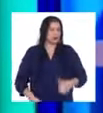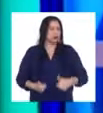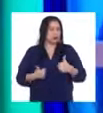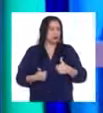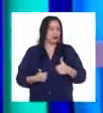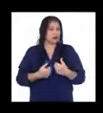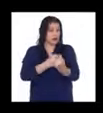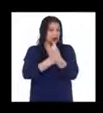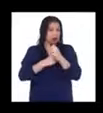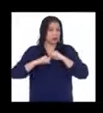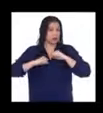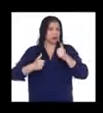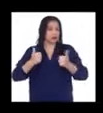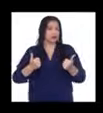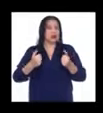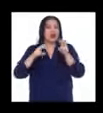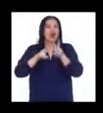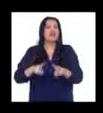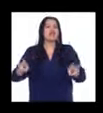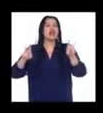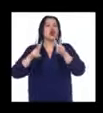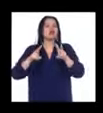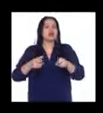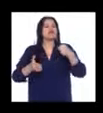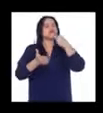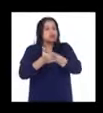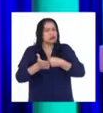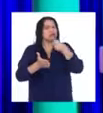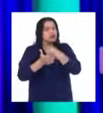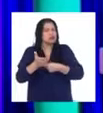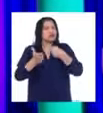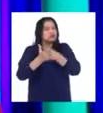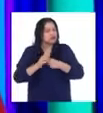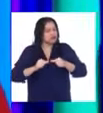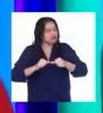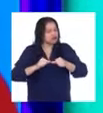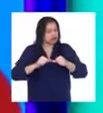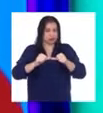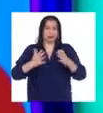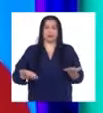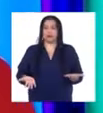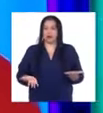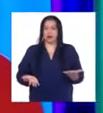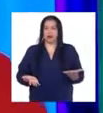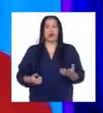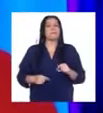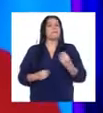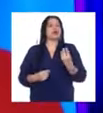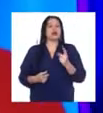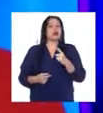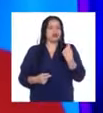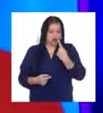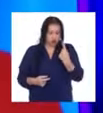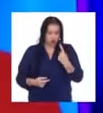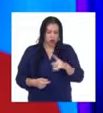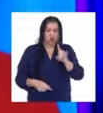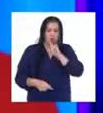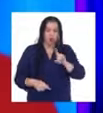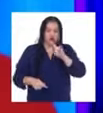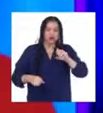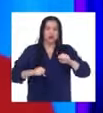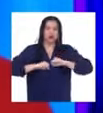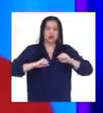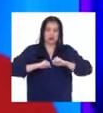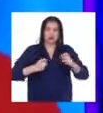es el valor de la perseverancia porque no solo se utiliza en un deportista